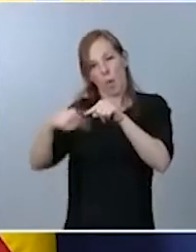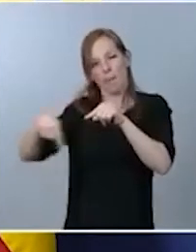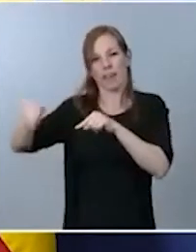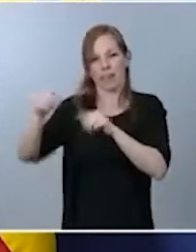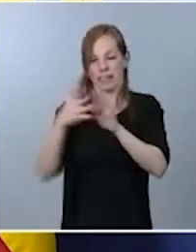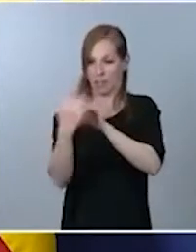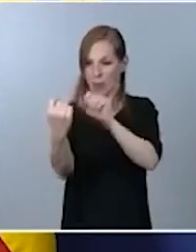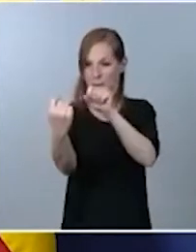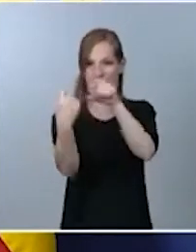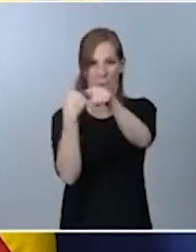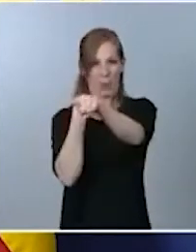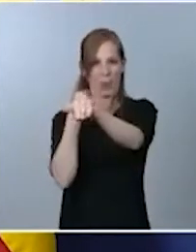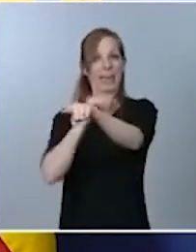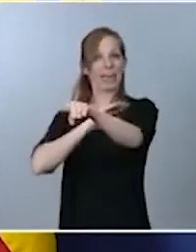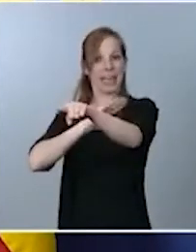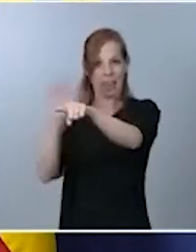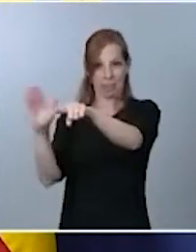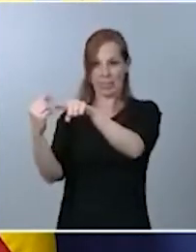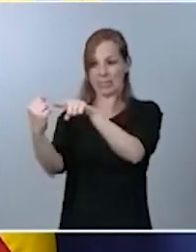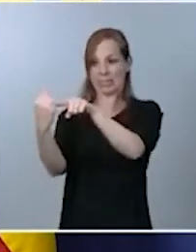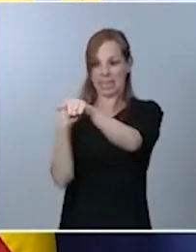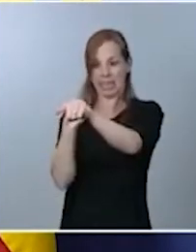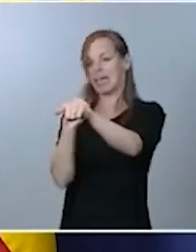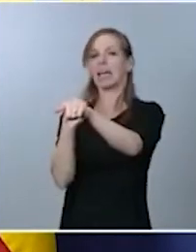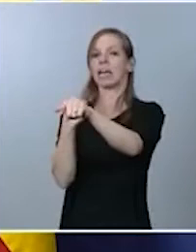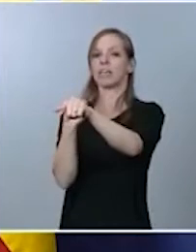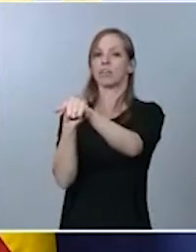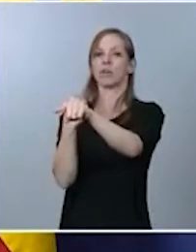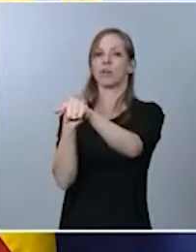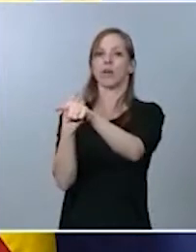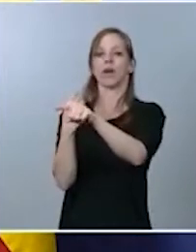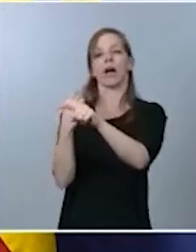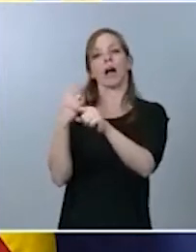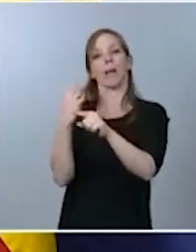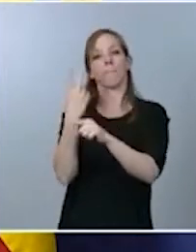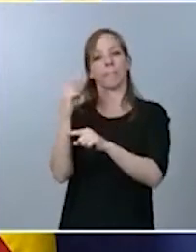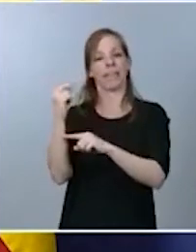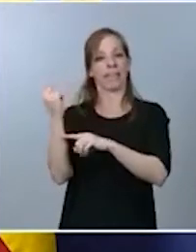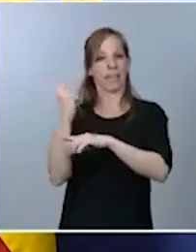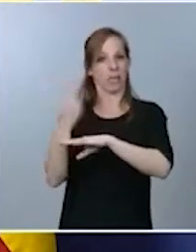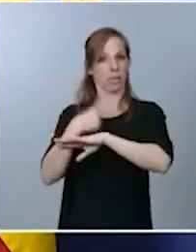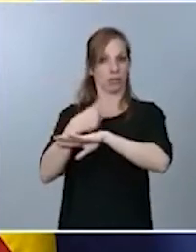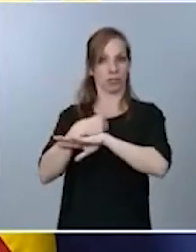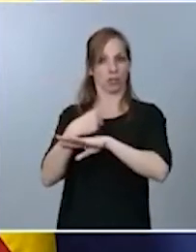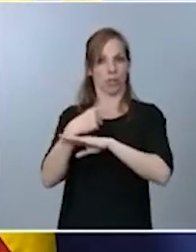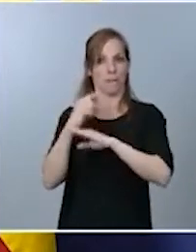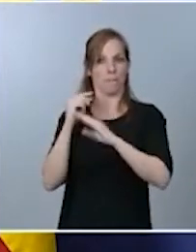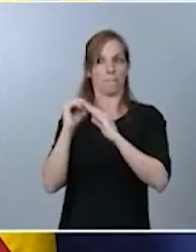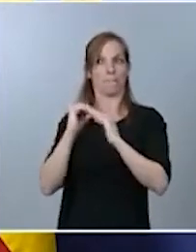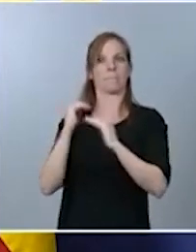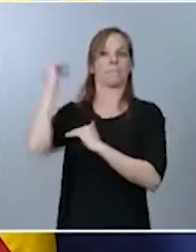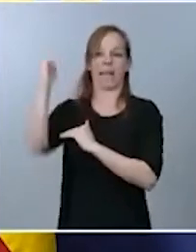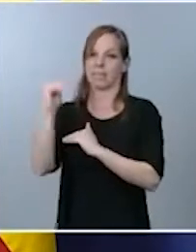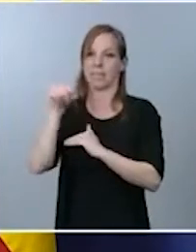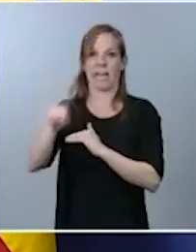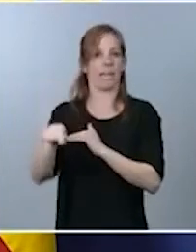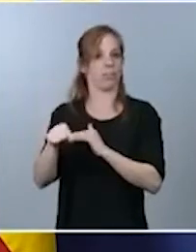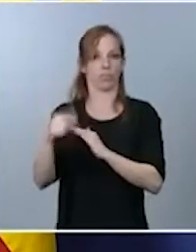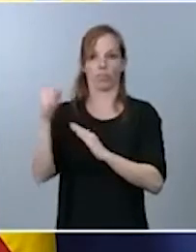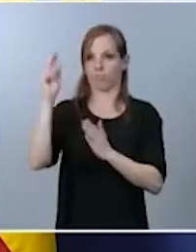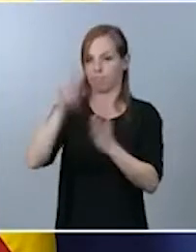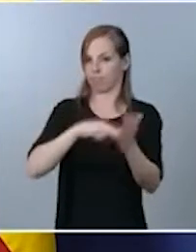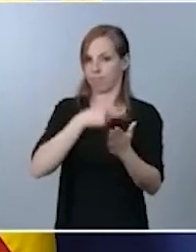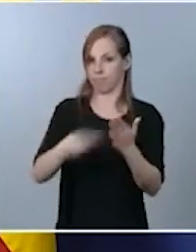sentido de dirección por cada, un carril por cada sentido de circulación, mejor dicho. En esos temas